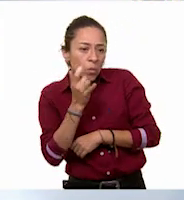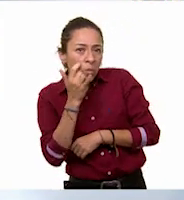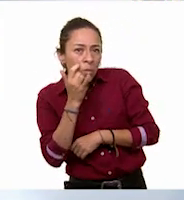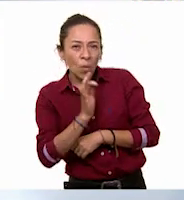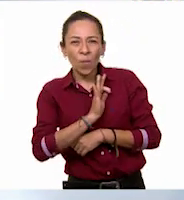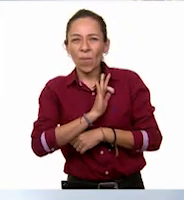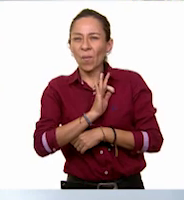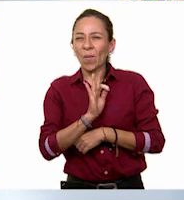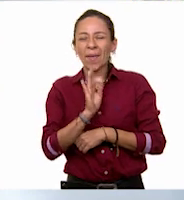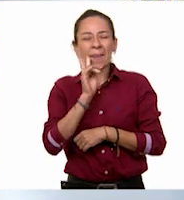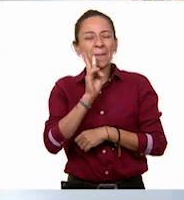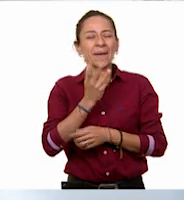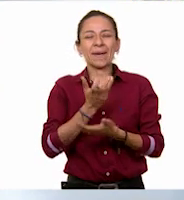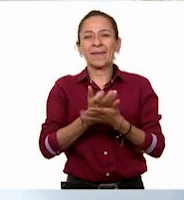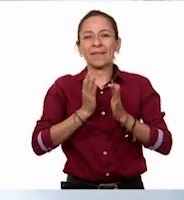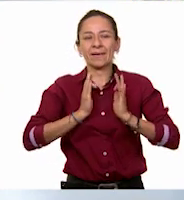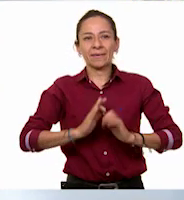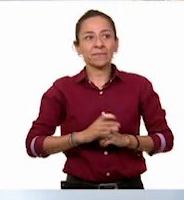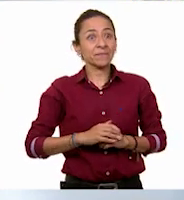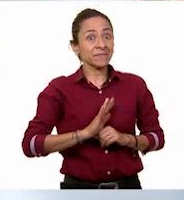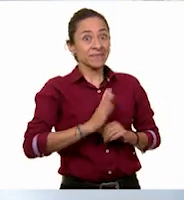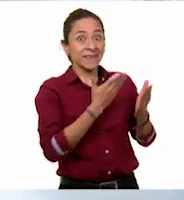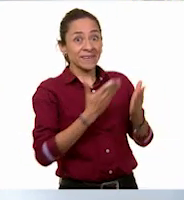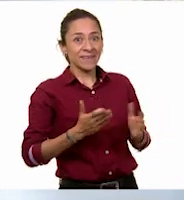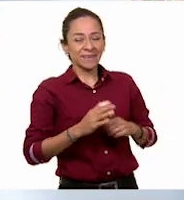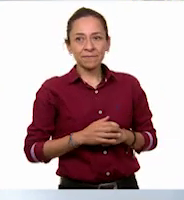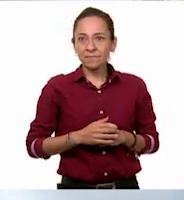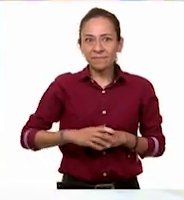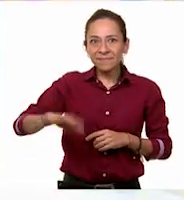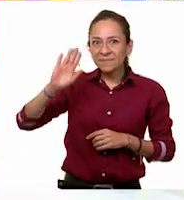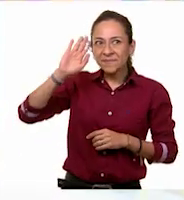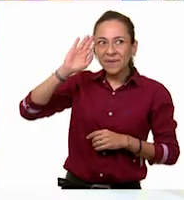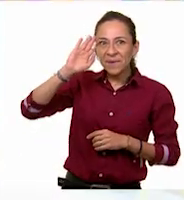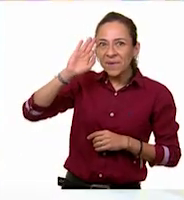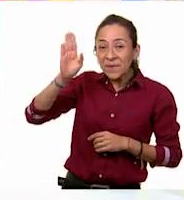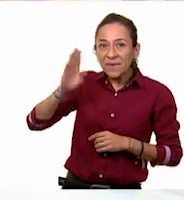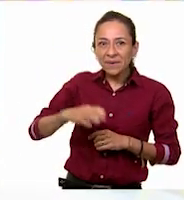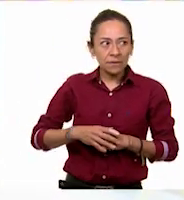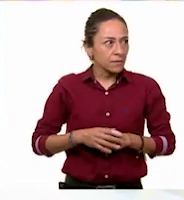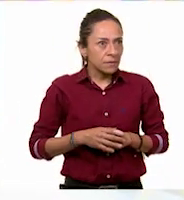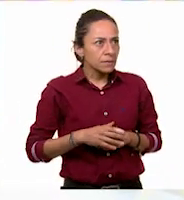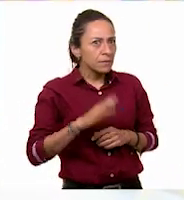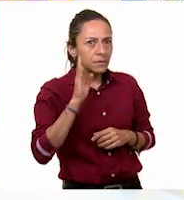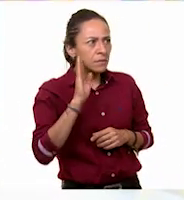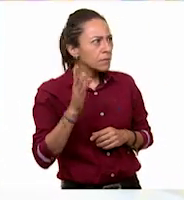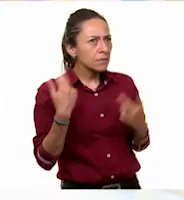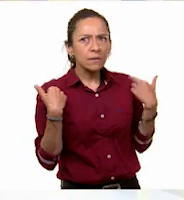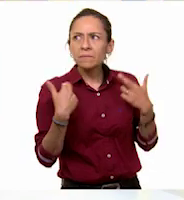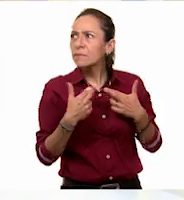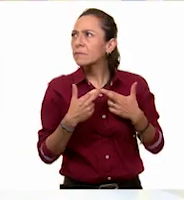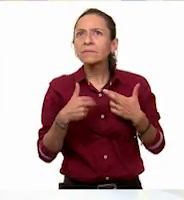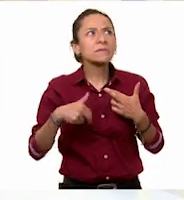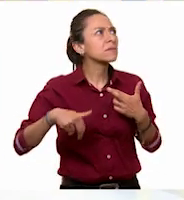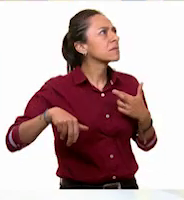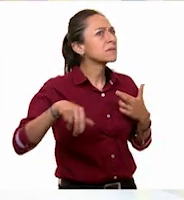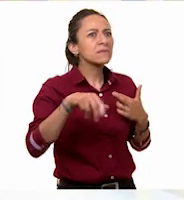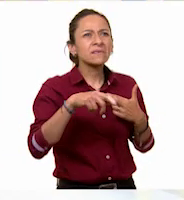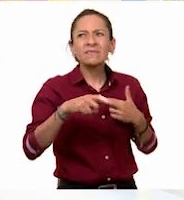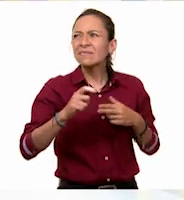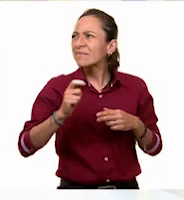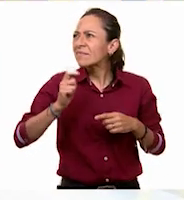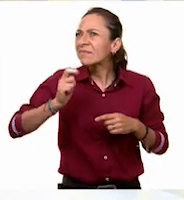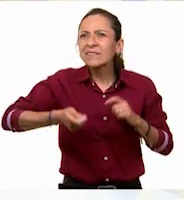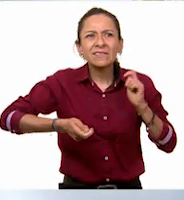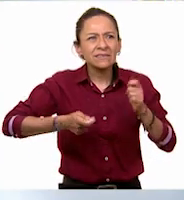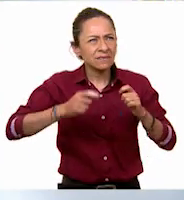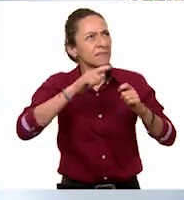llegué, maestro! ¡Hola, Pili! ¡Hola, maestro! ¡Hola, buen día! ¿Qué es todo esto? Bienvenidos. ¿Por qué está todo esto